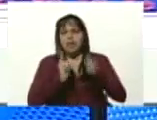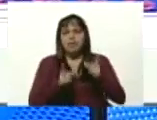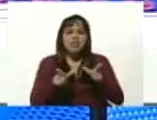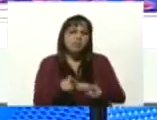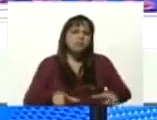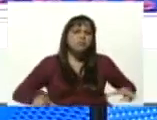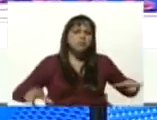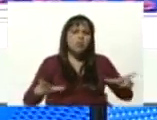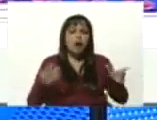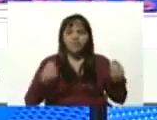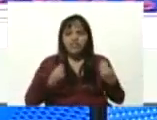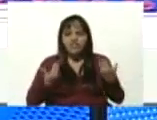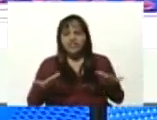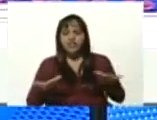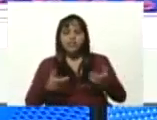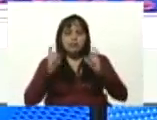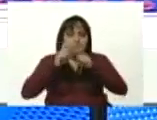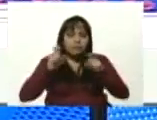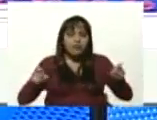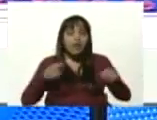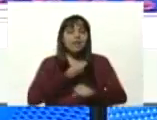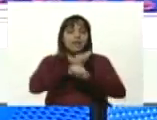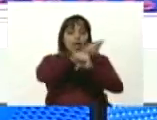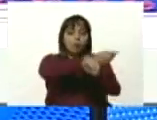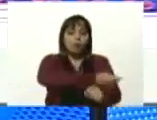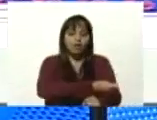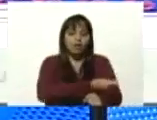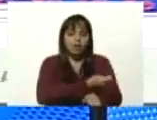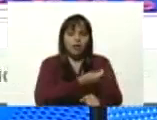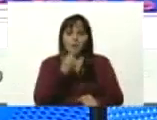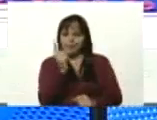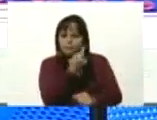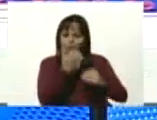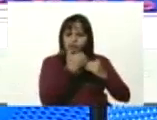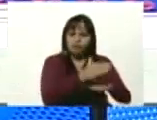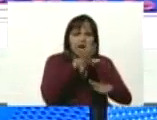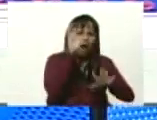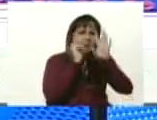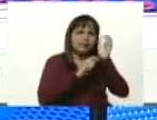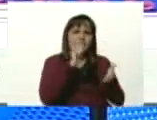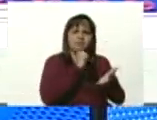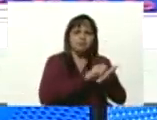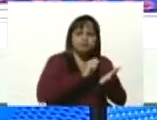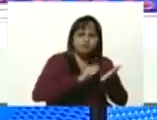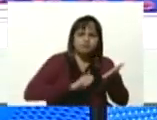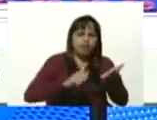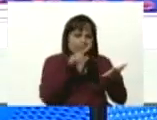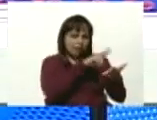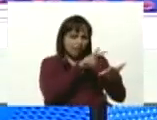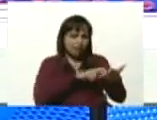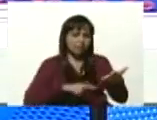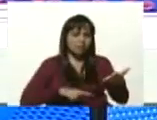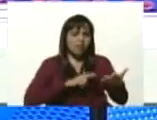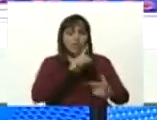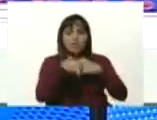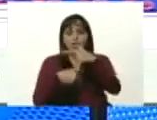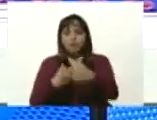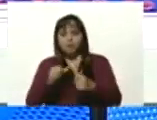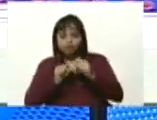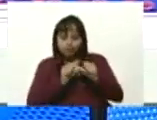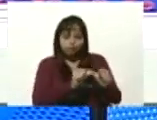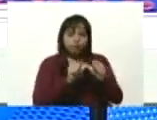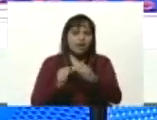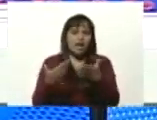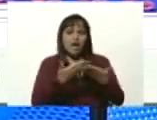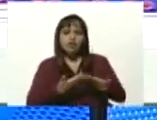el que se graduaba en Robinson 1 y aprendía a leer y escribir, siguiera estudiando